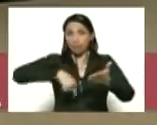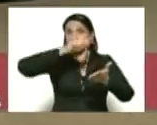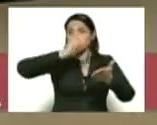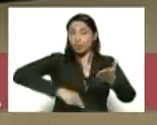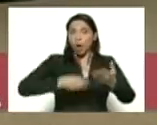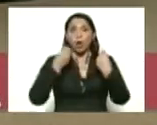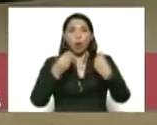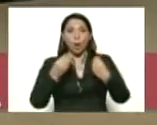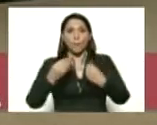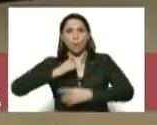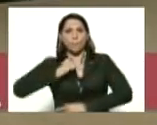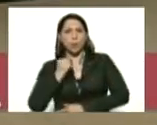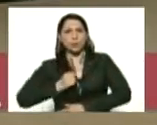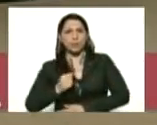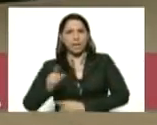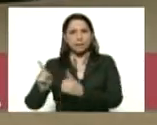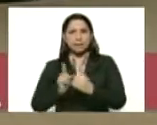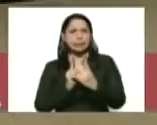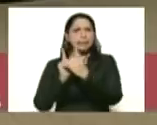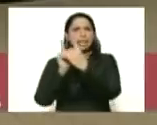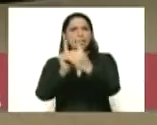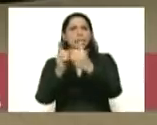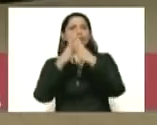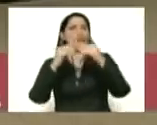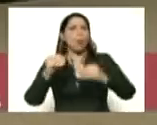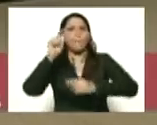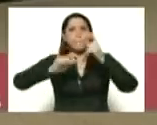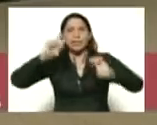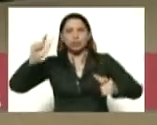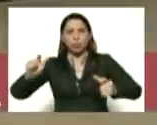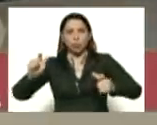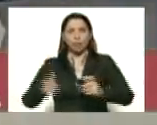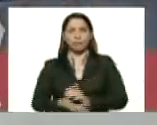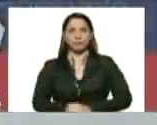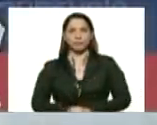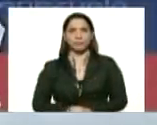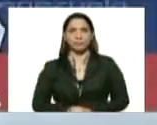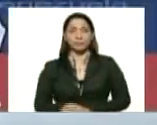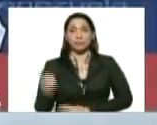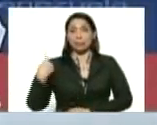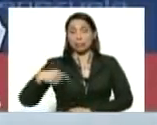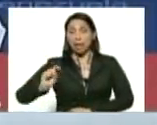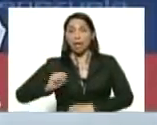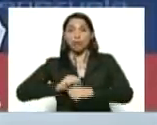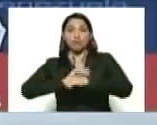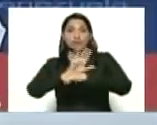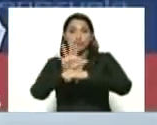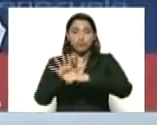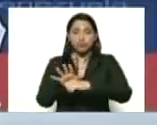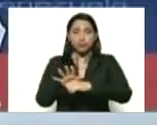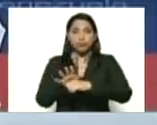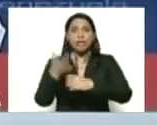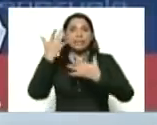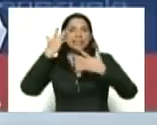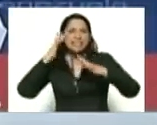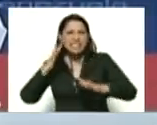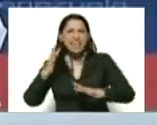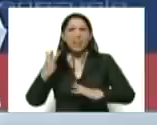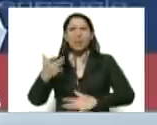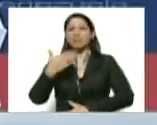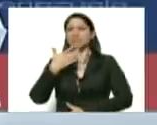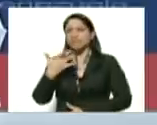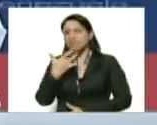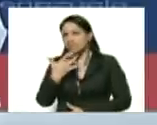detectives para seguir a todas las personas que tengan coronavirus y a quienes fueron sus relacionados.